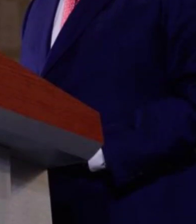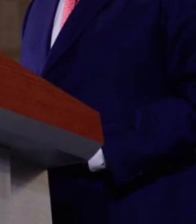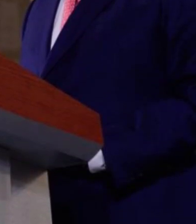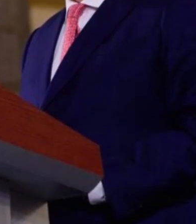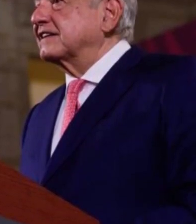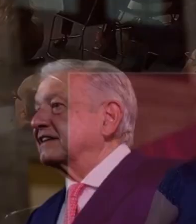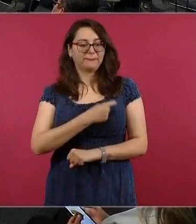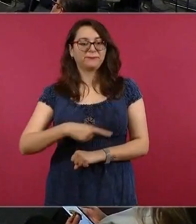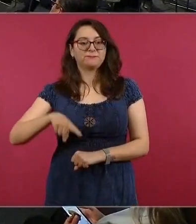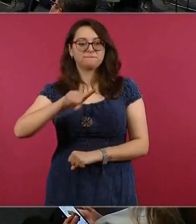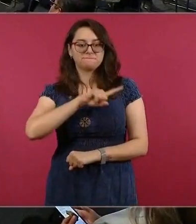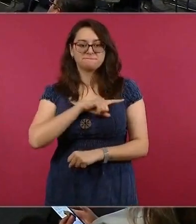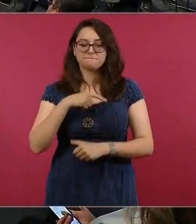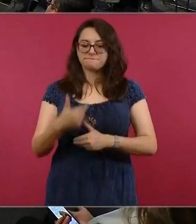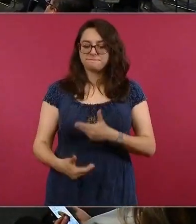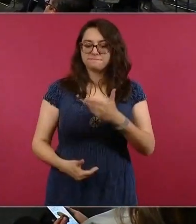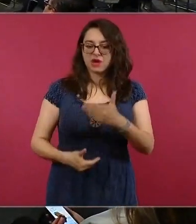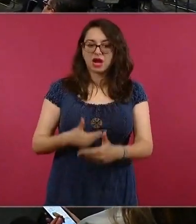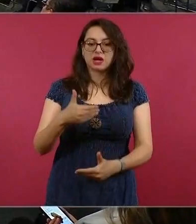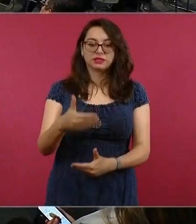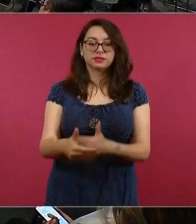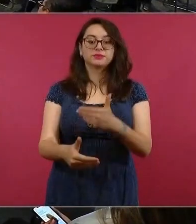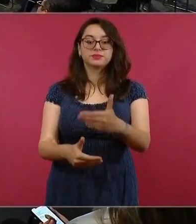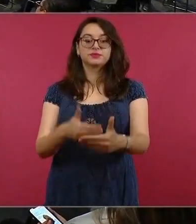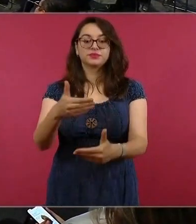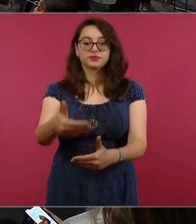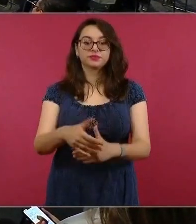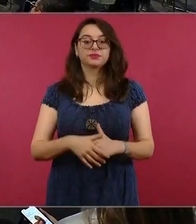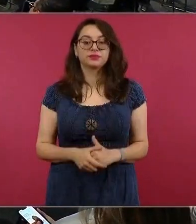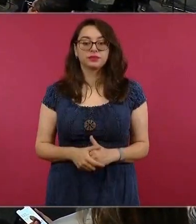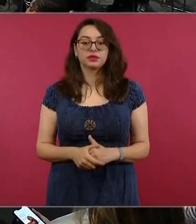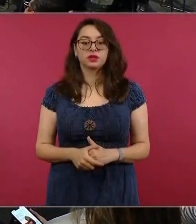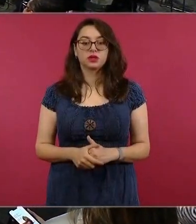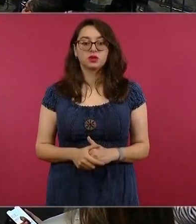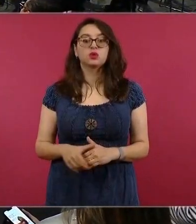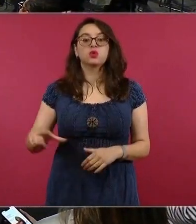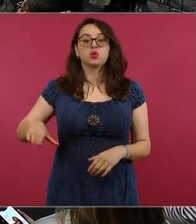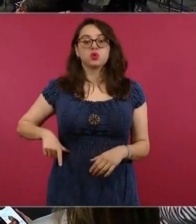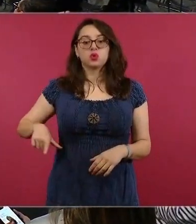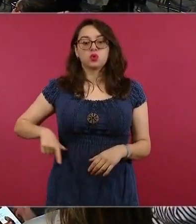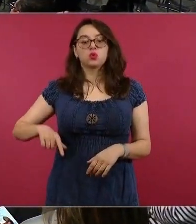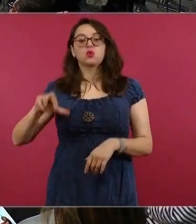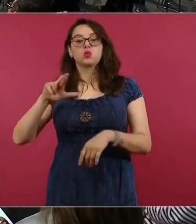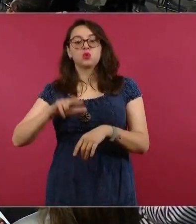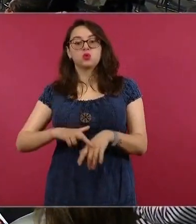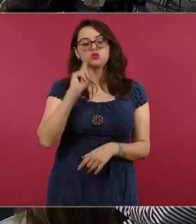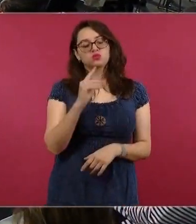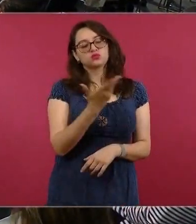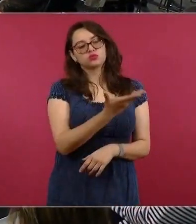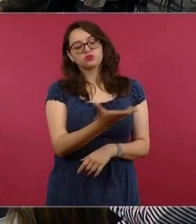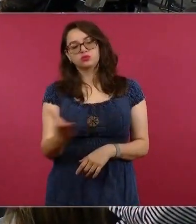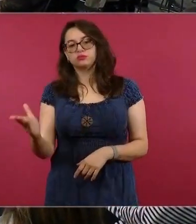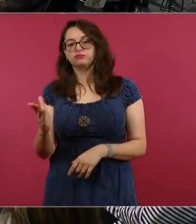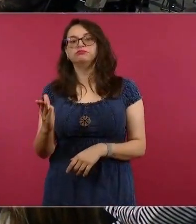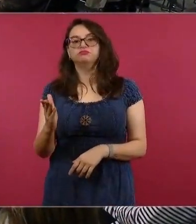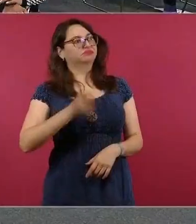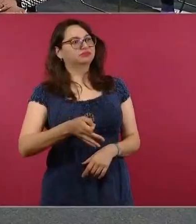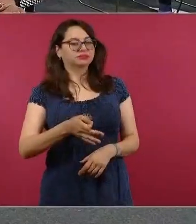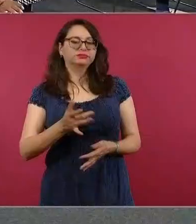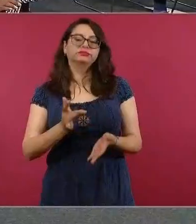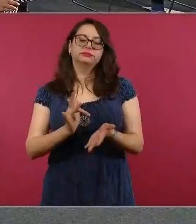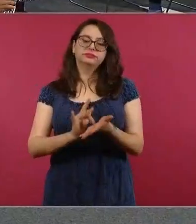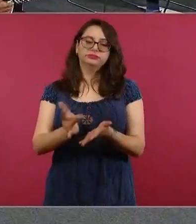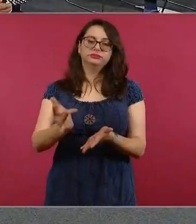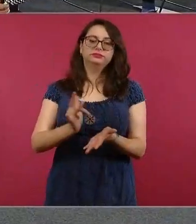salud pública de manera muy especial a las gobernadoras, a los gobernadores. Es la suma